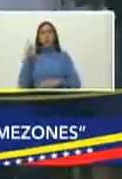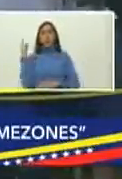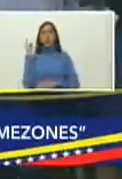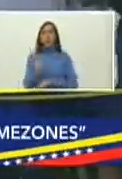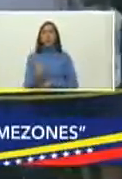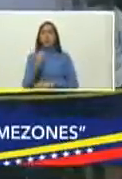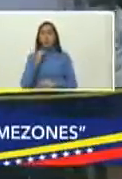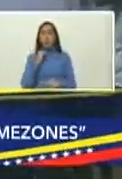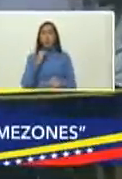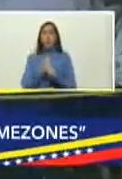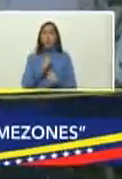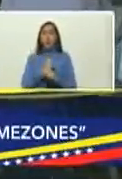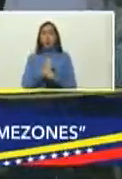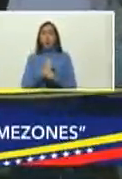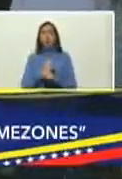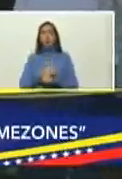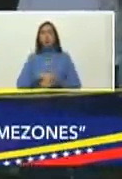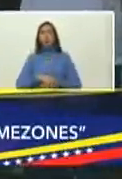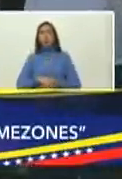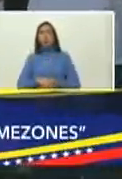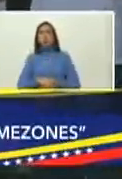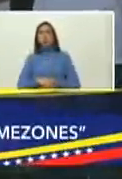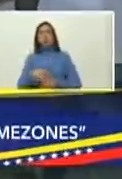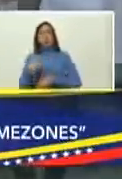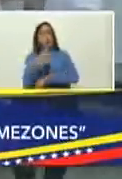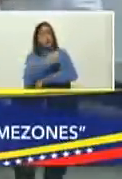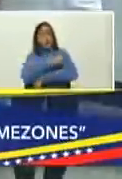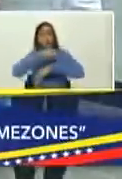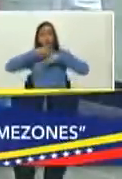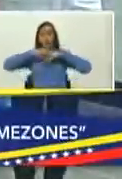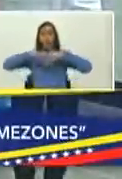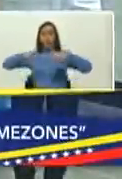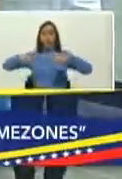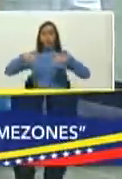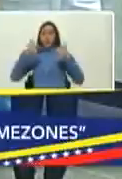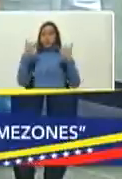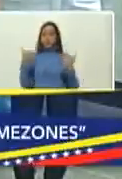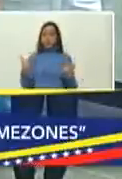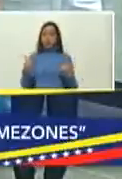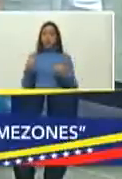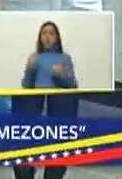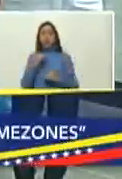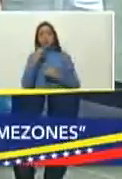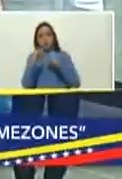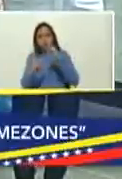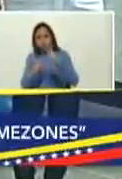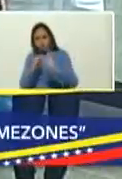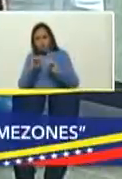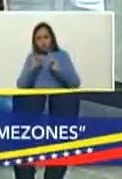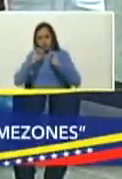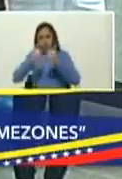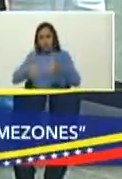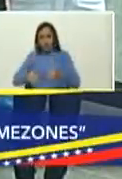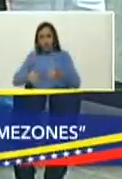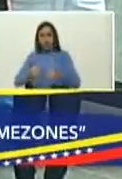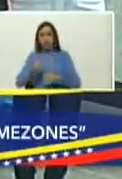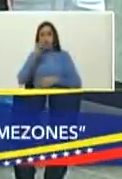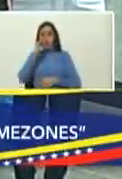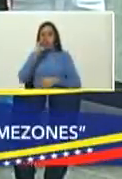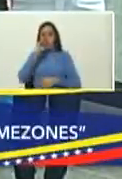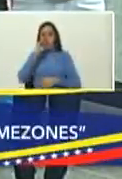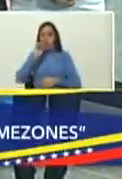en este marco con esta vacunación que viene ahora de nuestros niños y niñas a partir de dos años